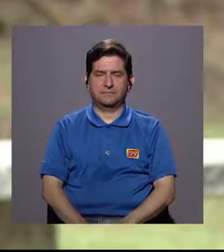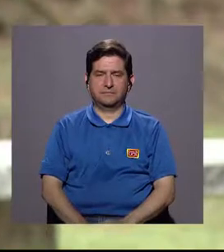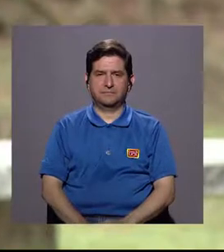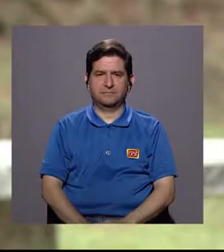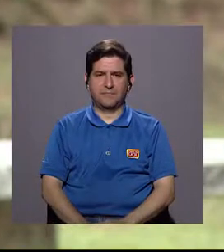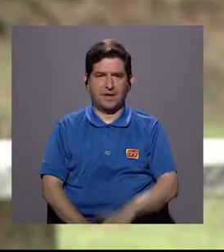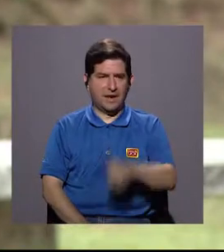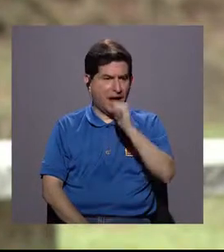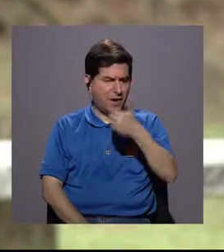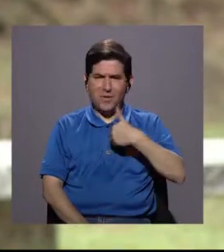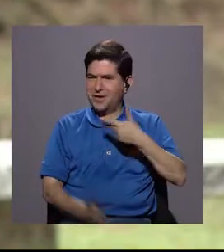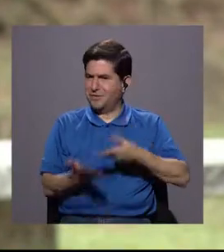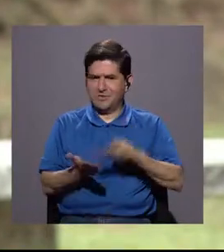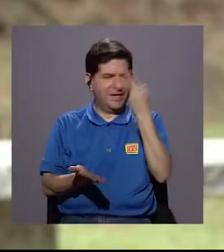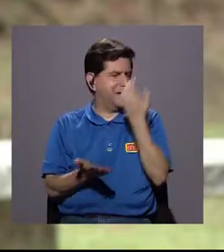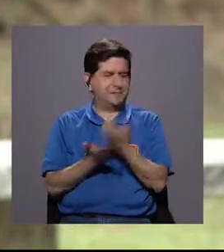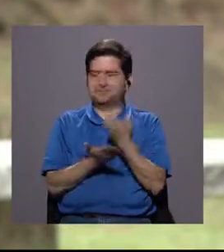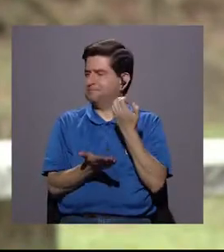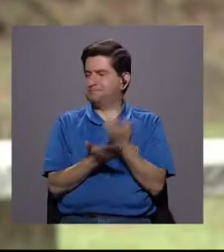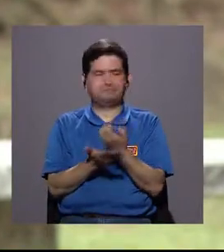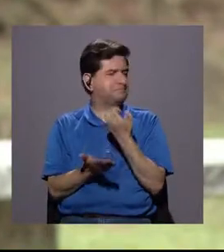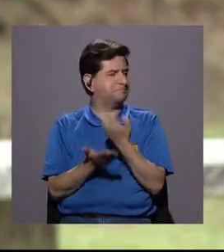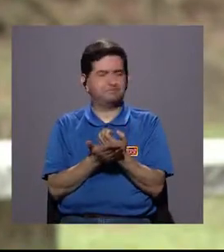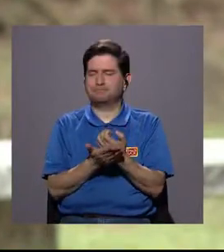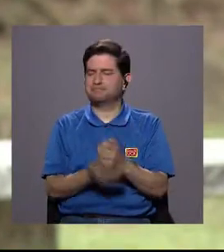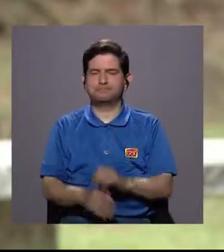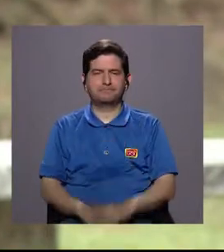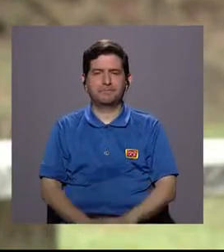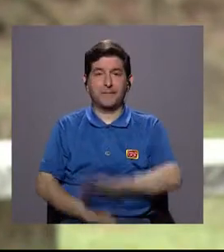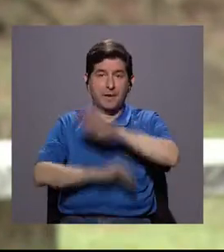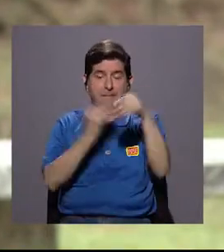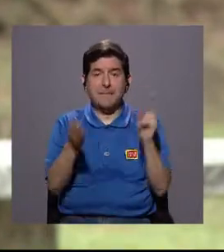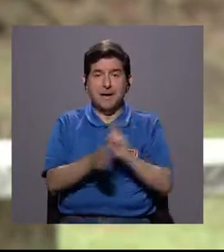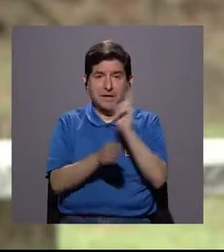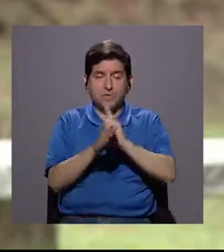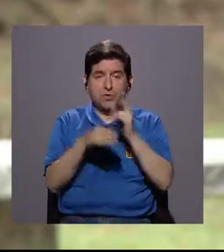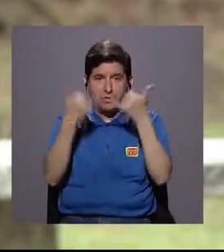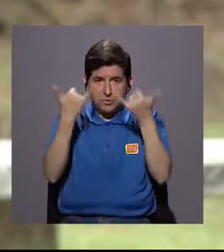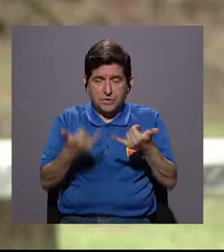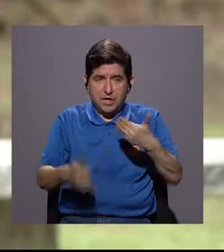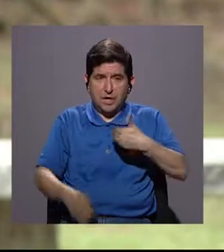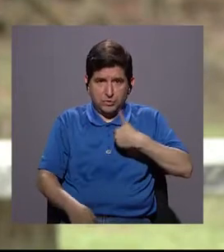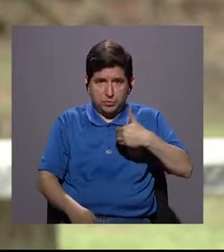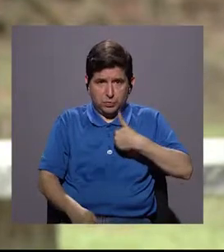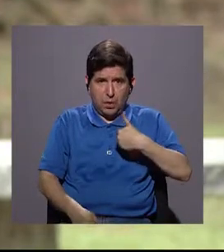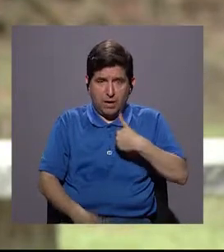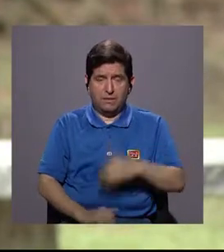Entonces el agua no tiene un valor económico, de tal forma que para todos los usos que tiene ahorita,